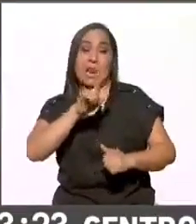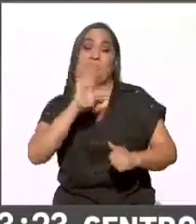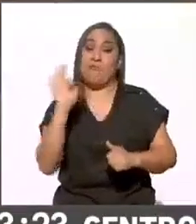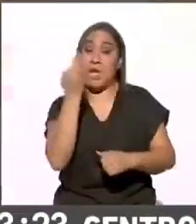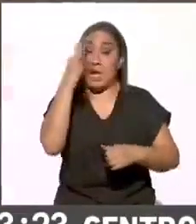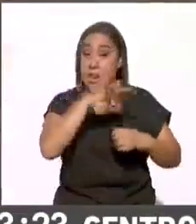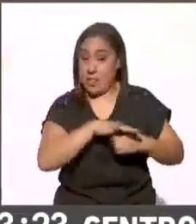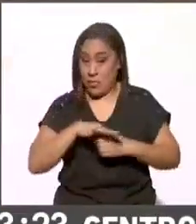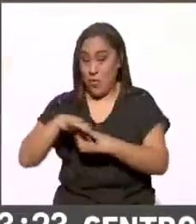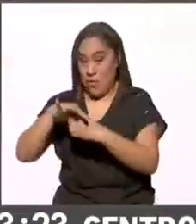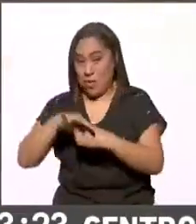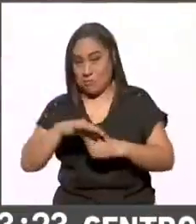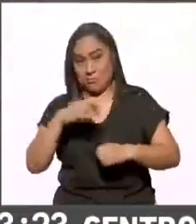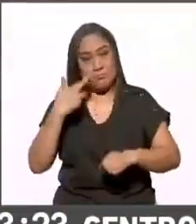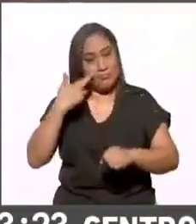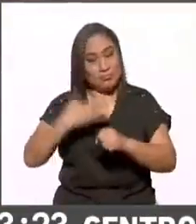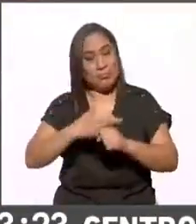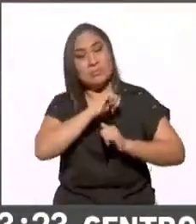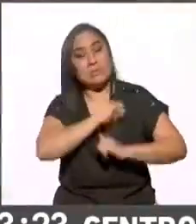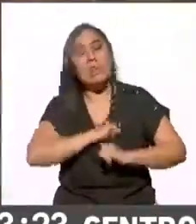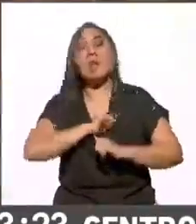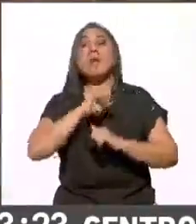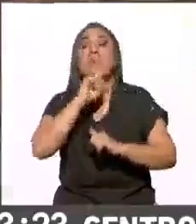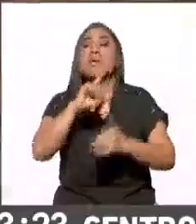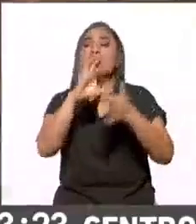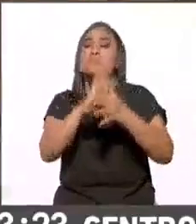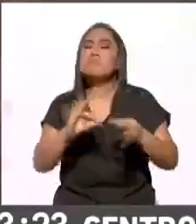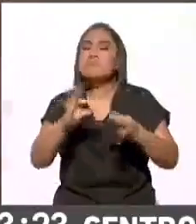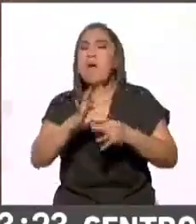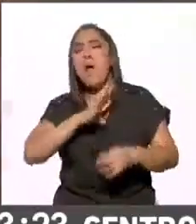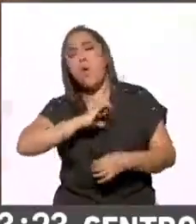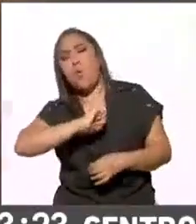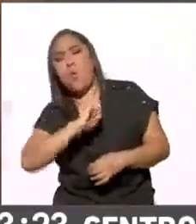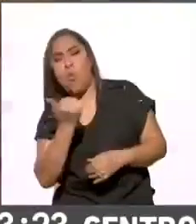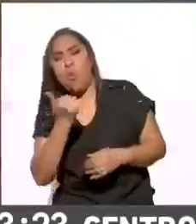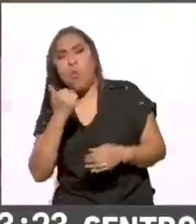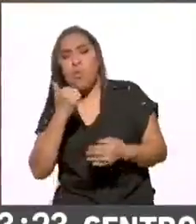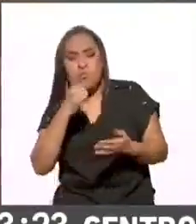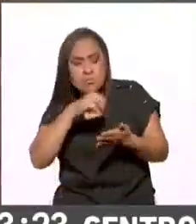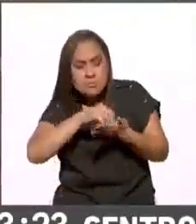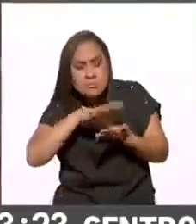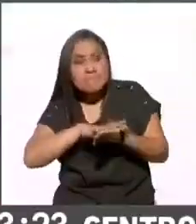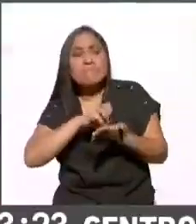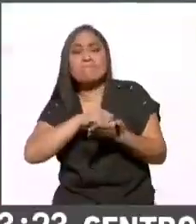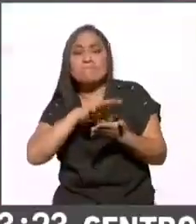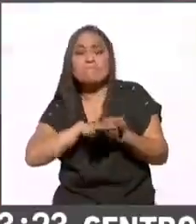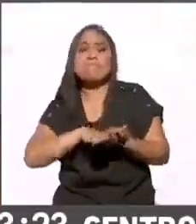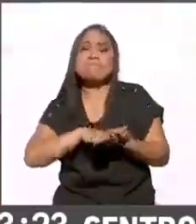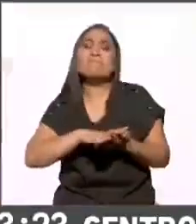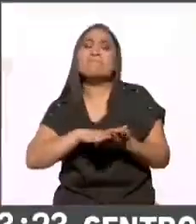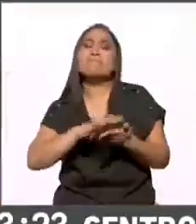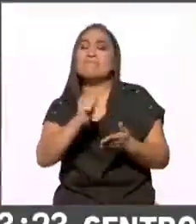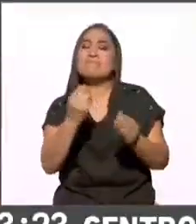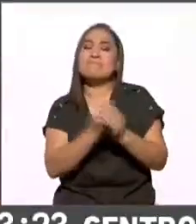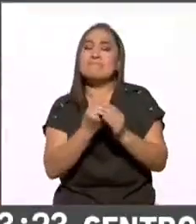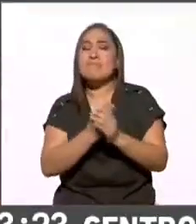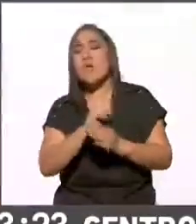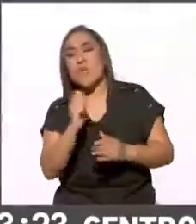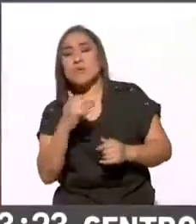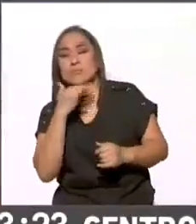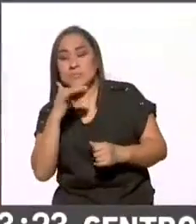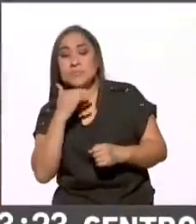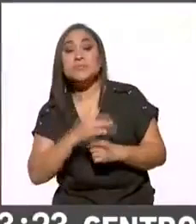habló sobre los otros registros que se dieron de otros delitos. Las